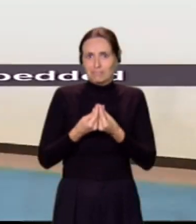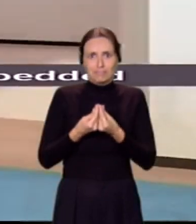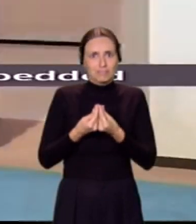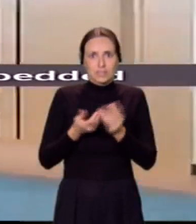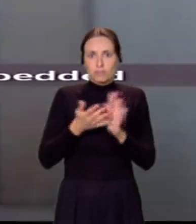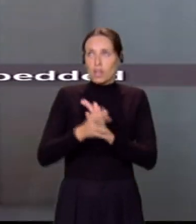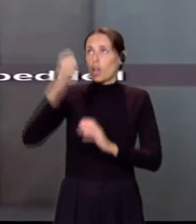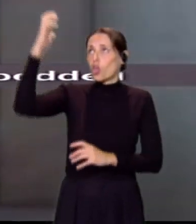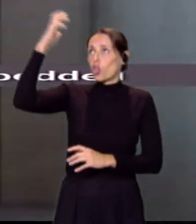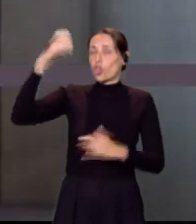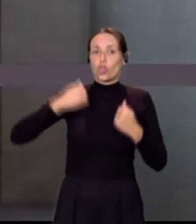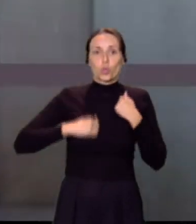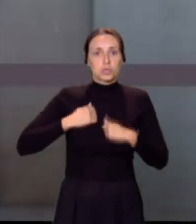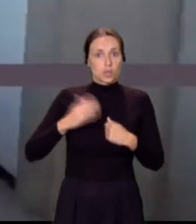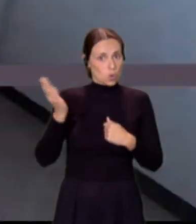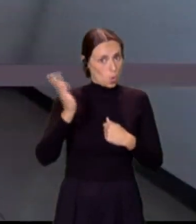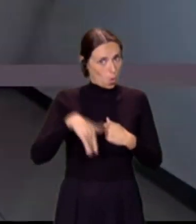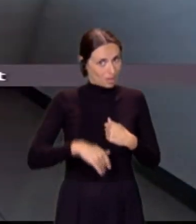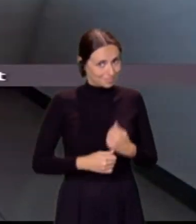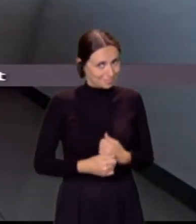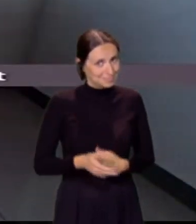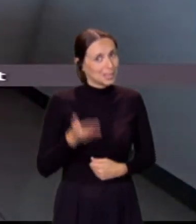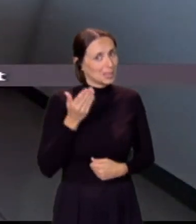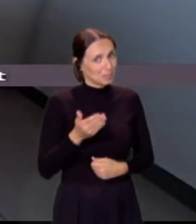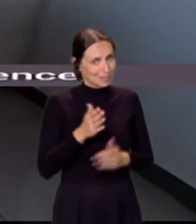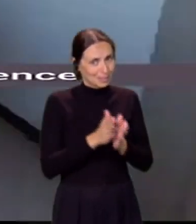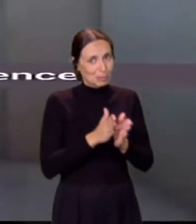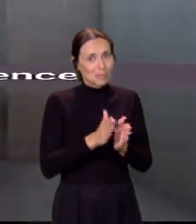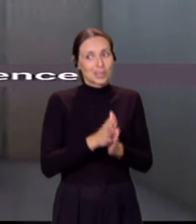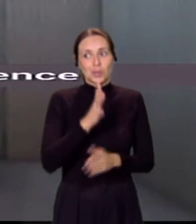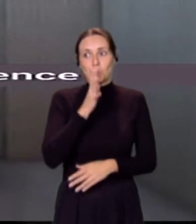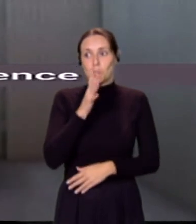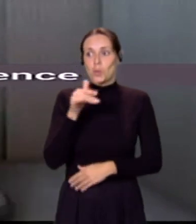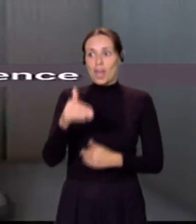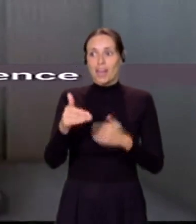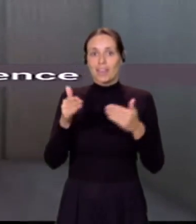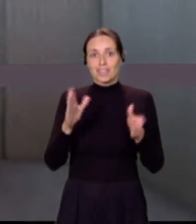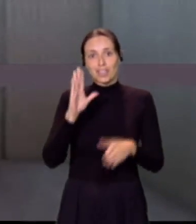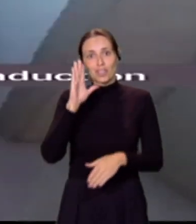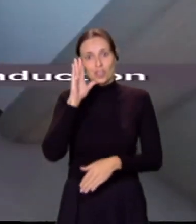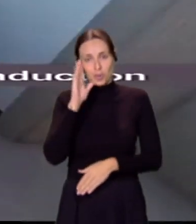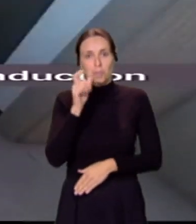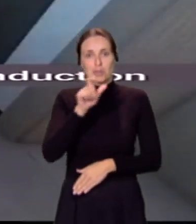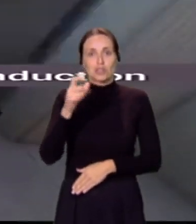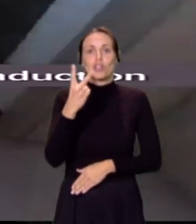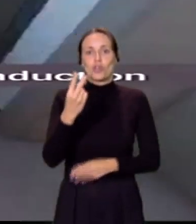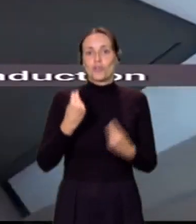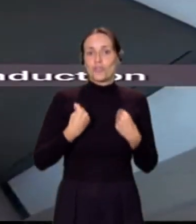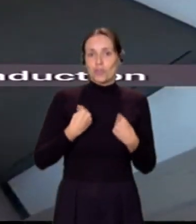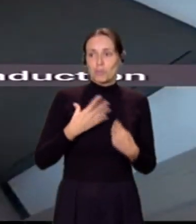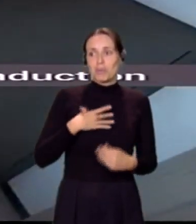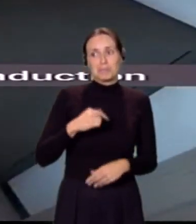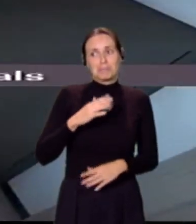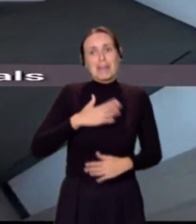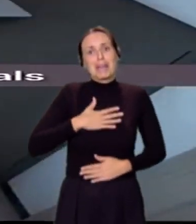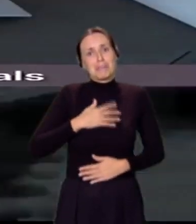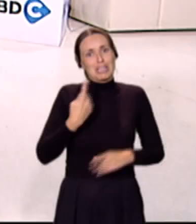tiene ducha. Esto sí me parece muy importante, Marta. En esa habitación sí caben dos personas. Es una alternativa. Para mí le faltan